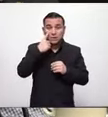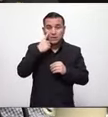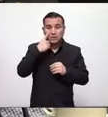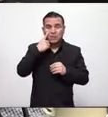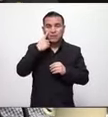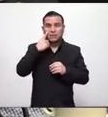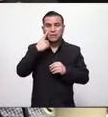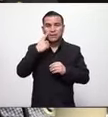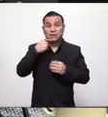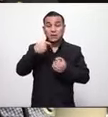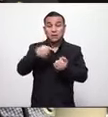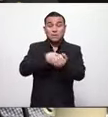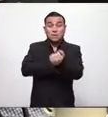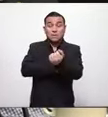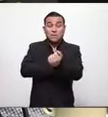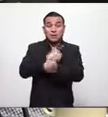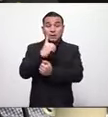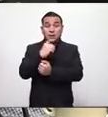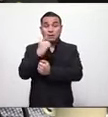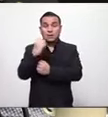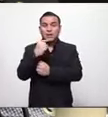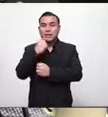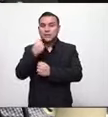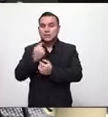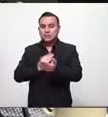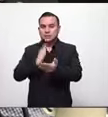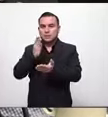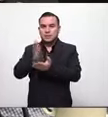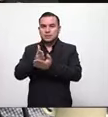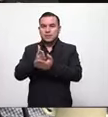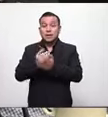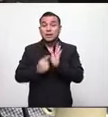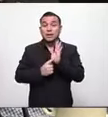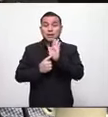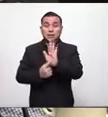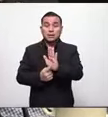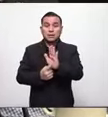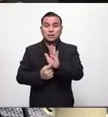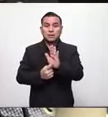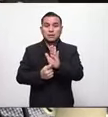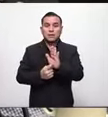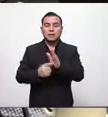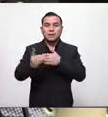en el hospital en la cual acudió nuestro representante